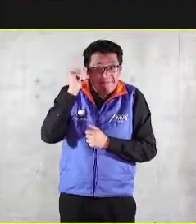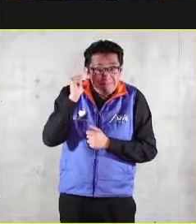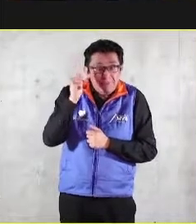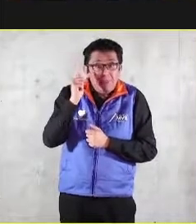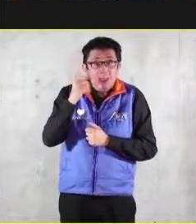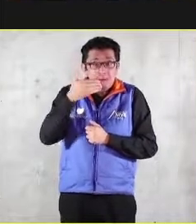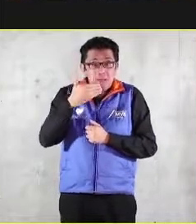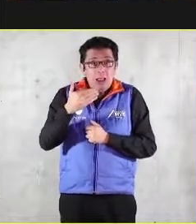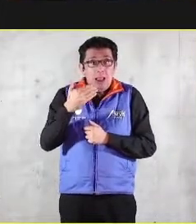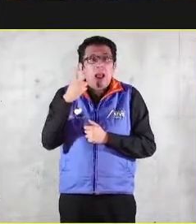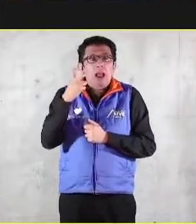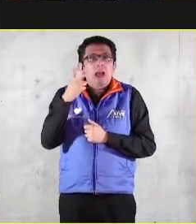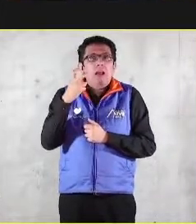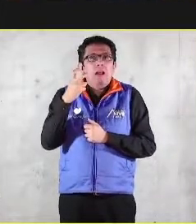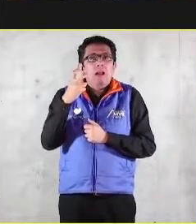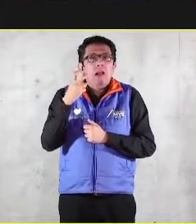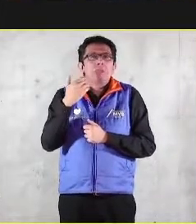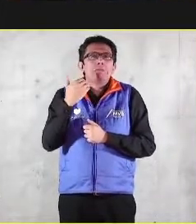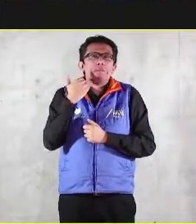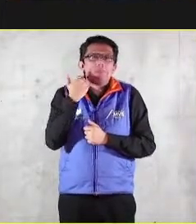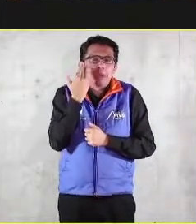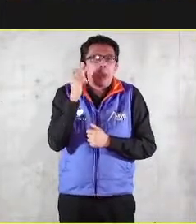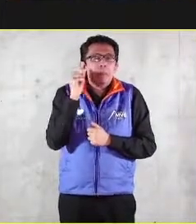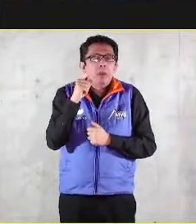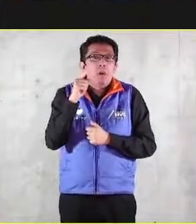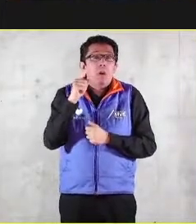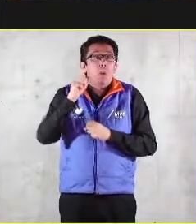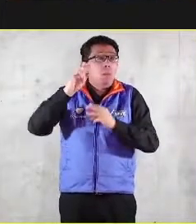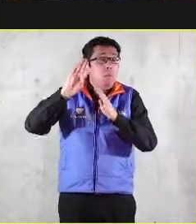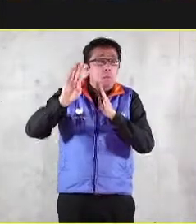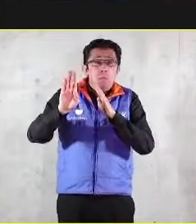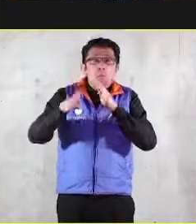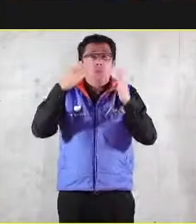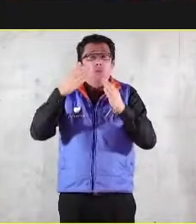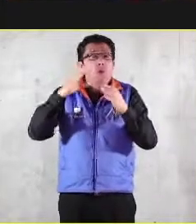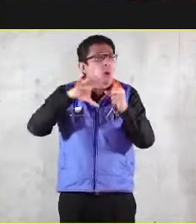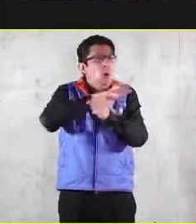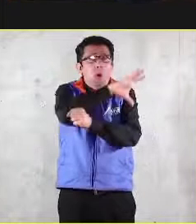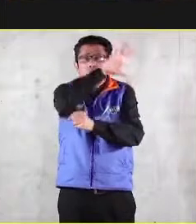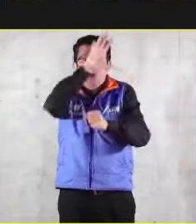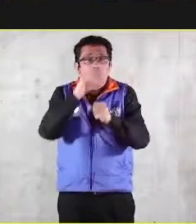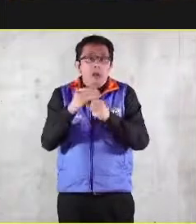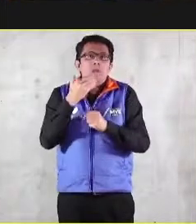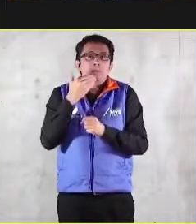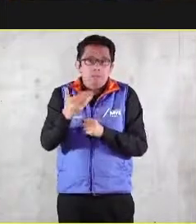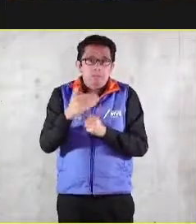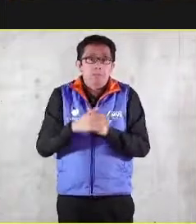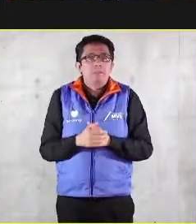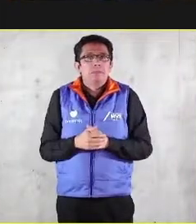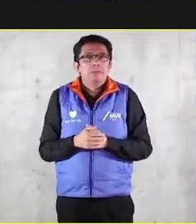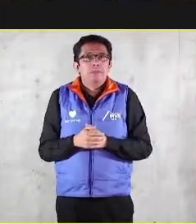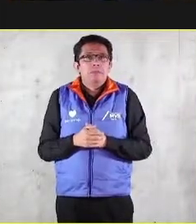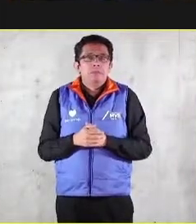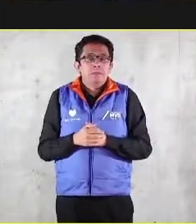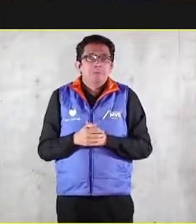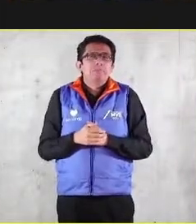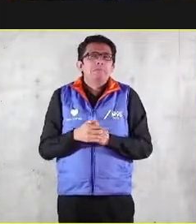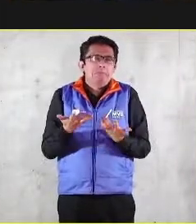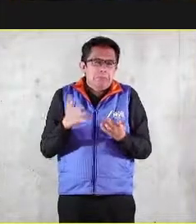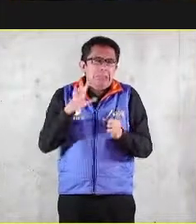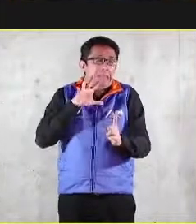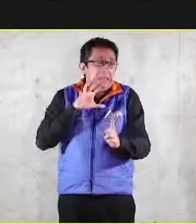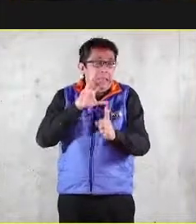que contempla el bien universal, real, realizable y presente parcialmente, porque a plenitud, pues bueno,